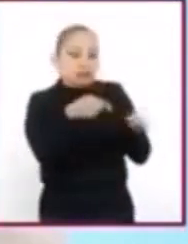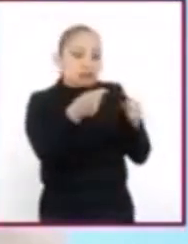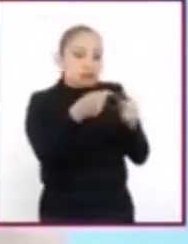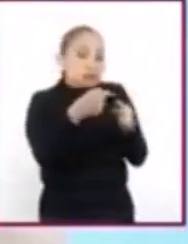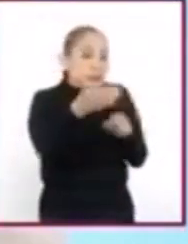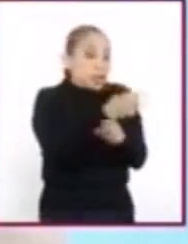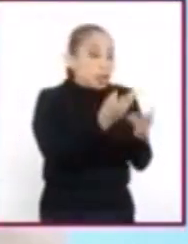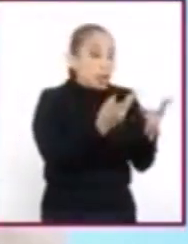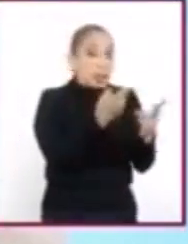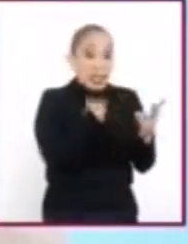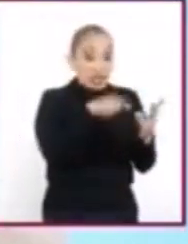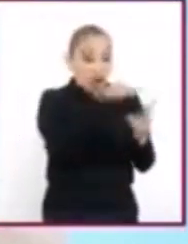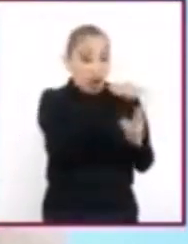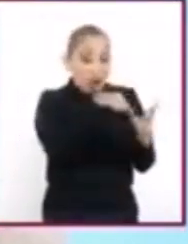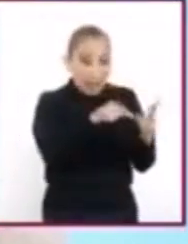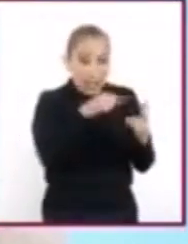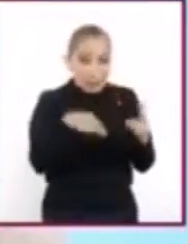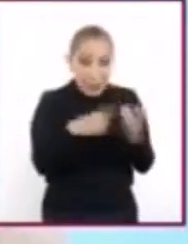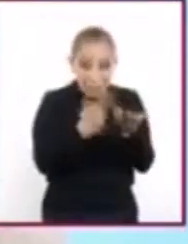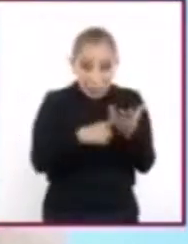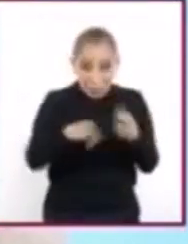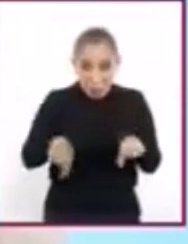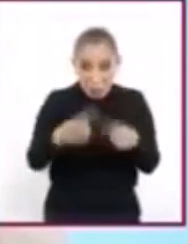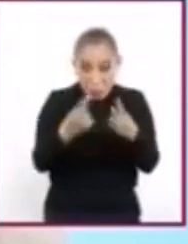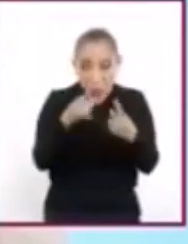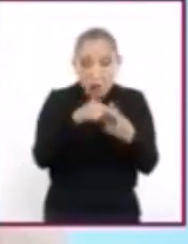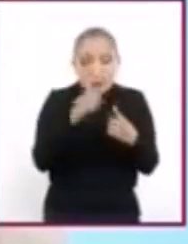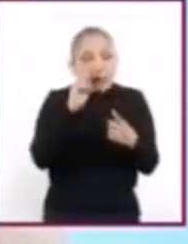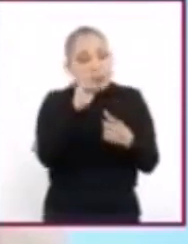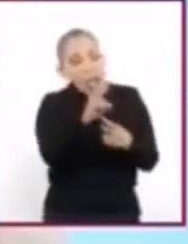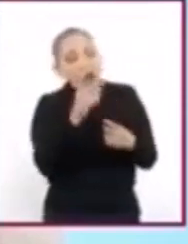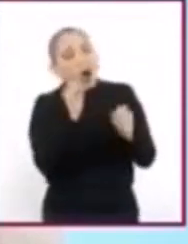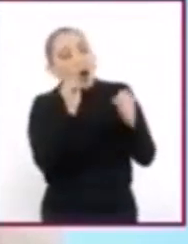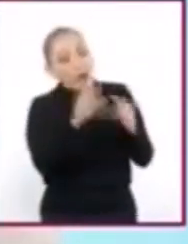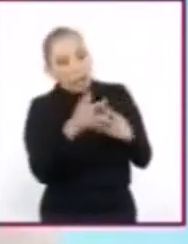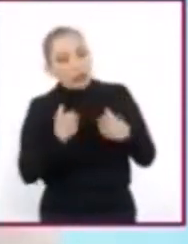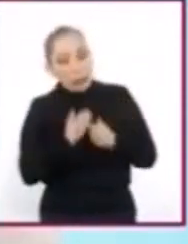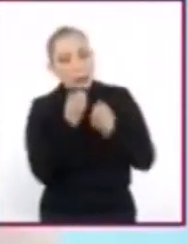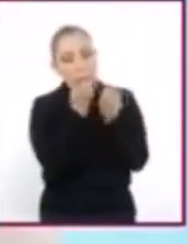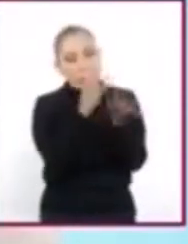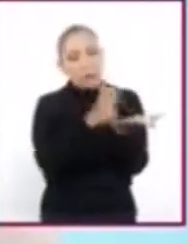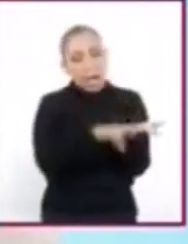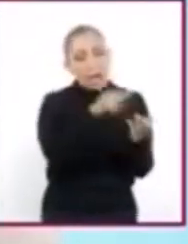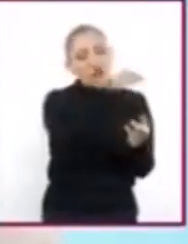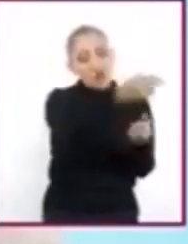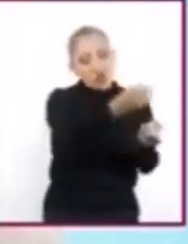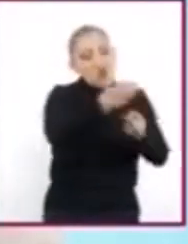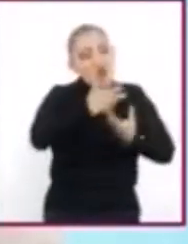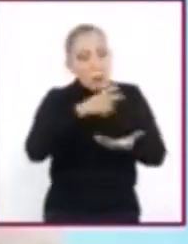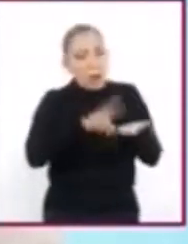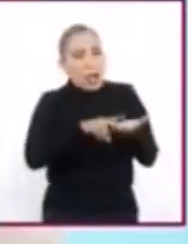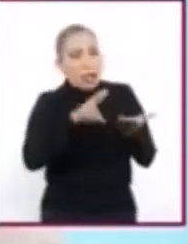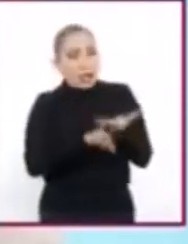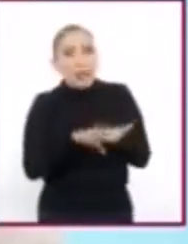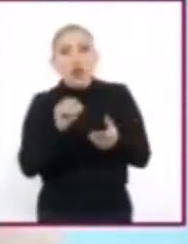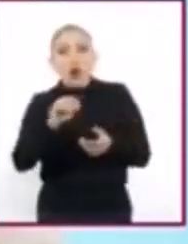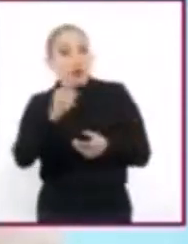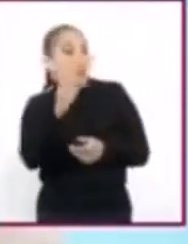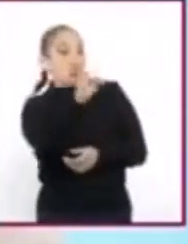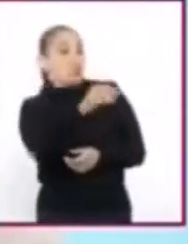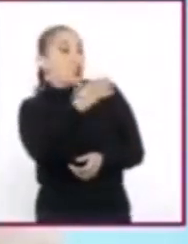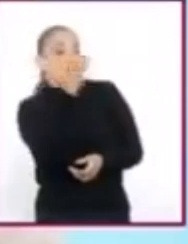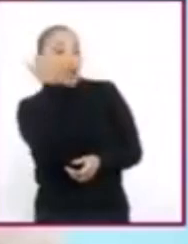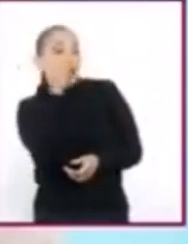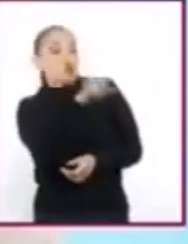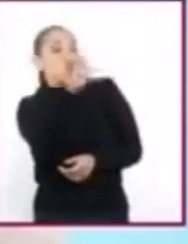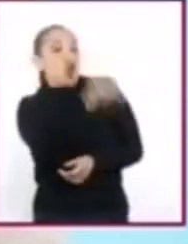que las partes del conflicto se reconozcan mutuamente como interlocutores válidos. En efecto, no se vale descalificar